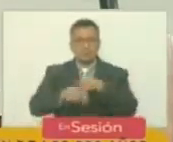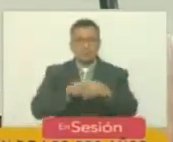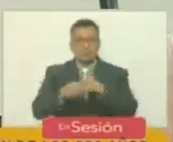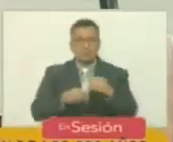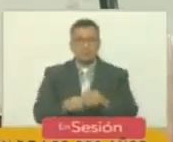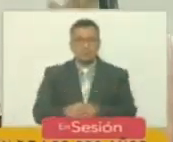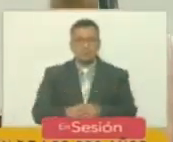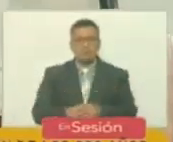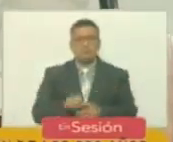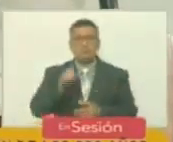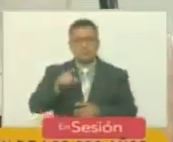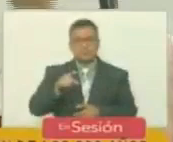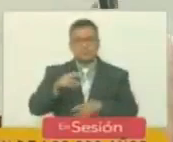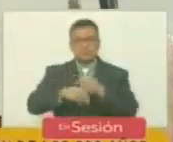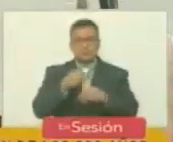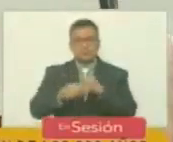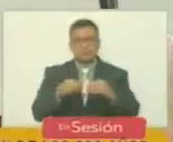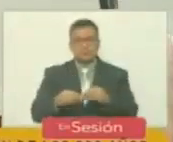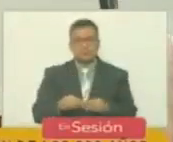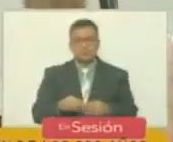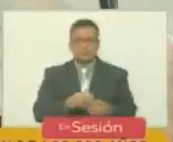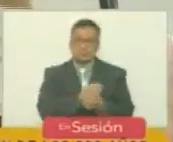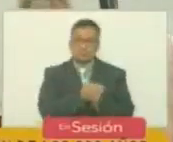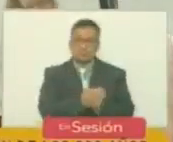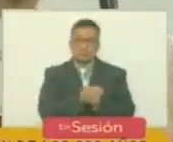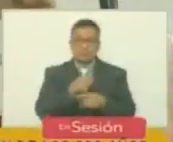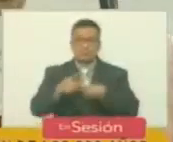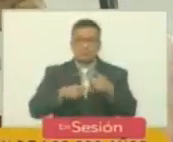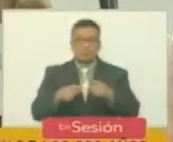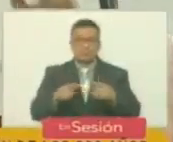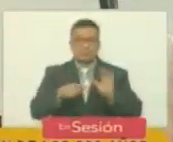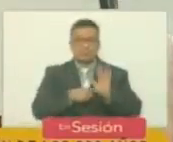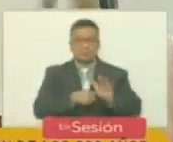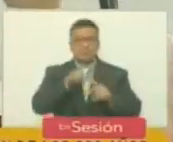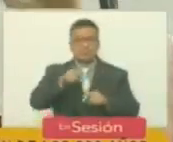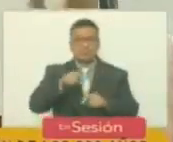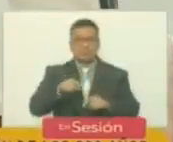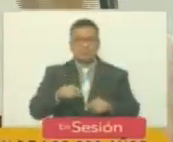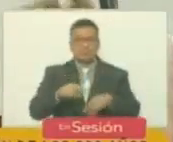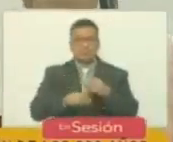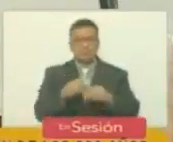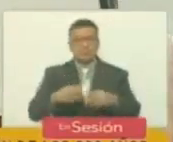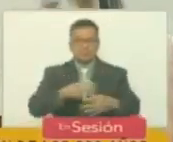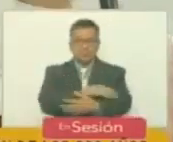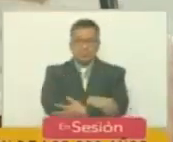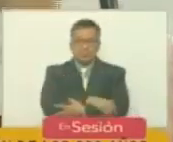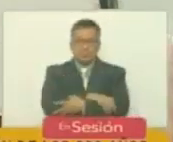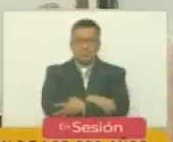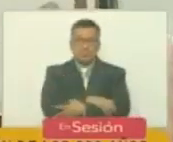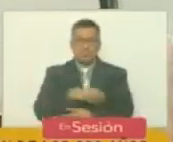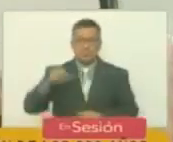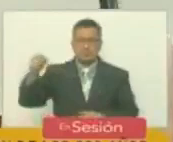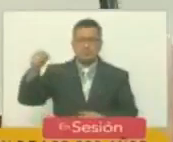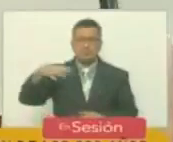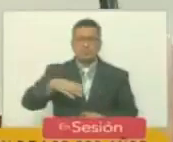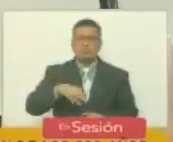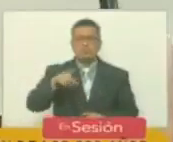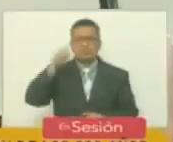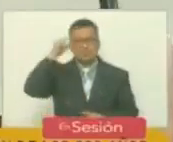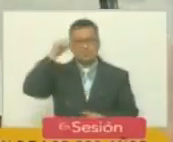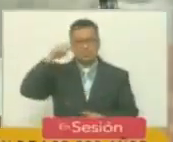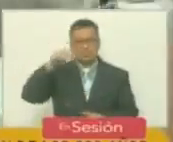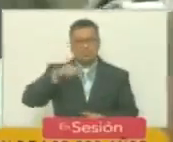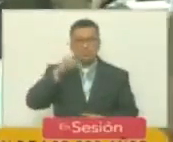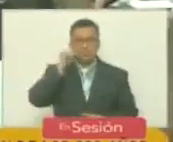así fue el afecto así fue la identidad así fue el abrazo luminoso que hoy